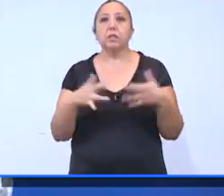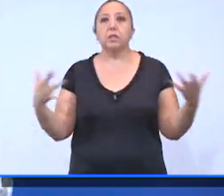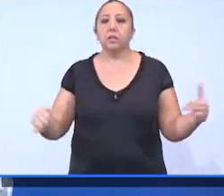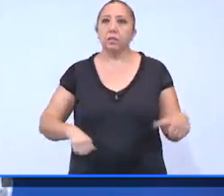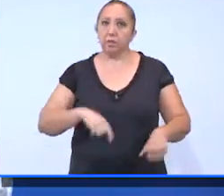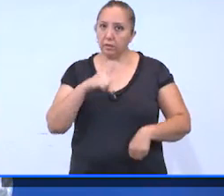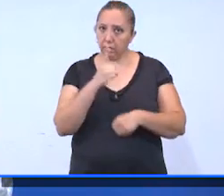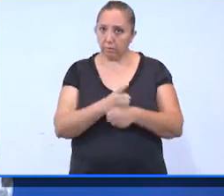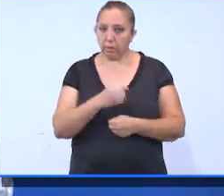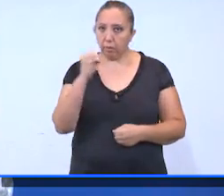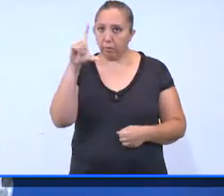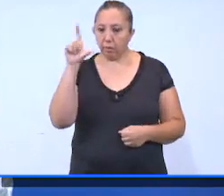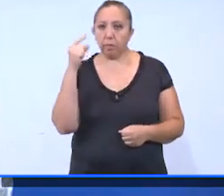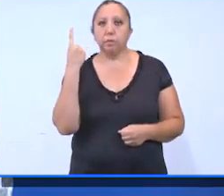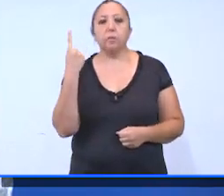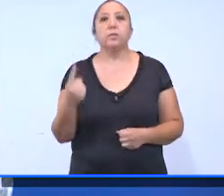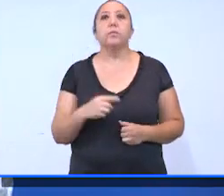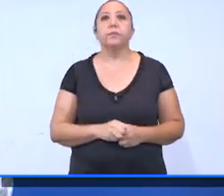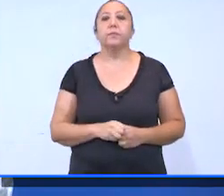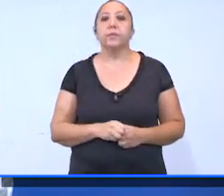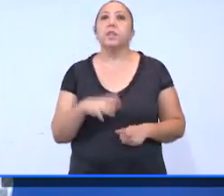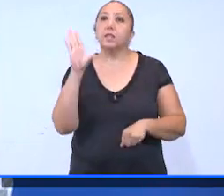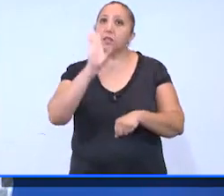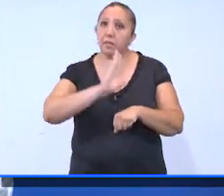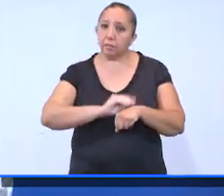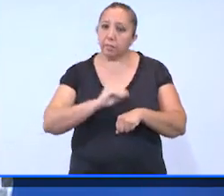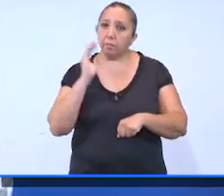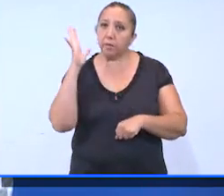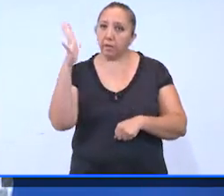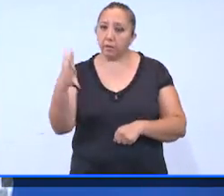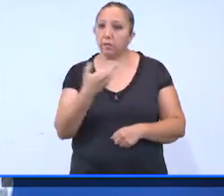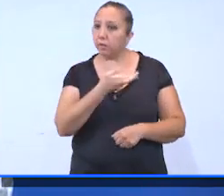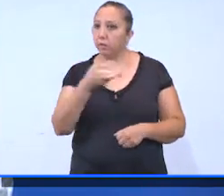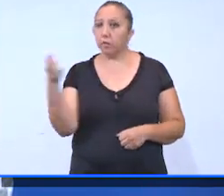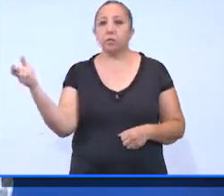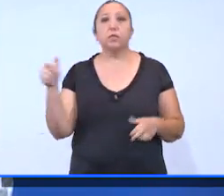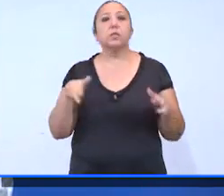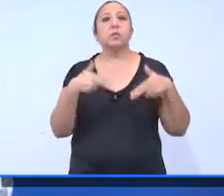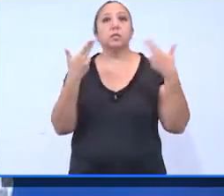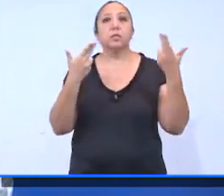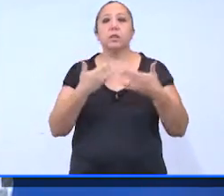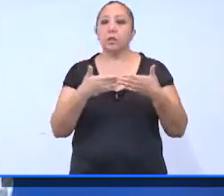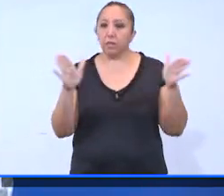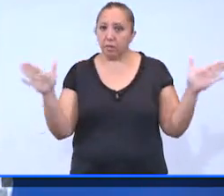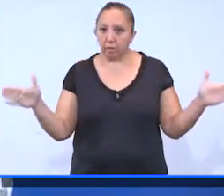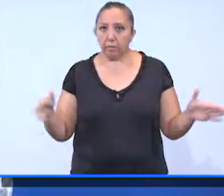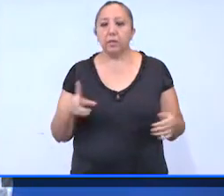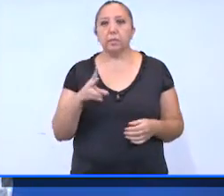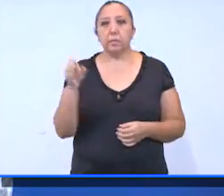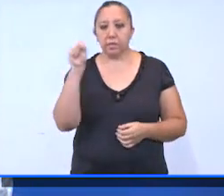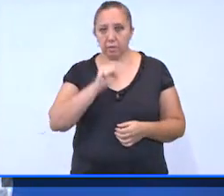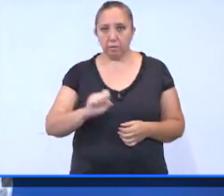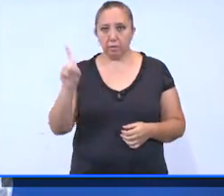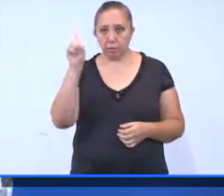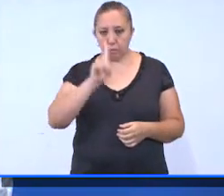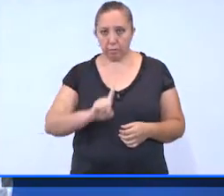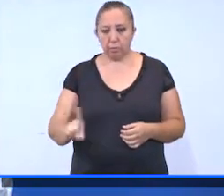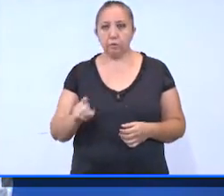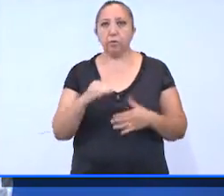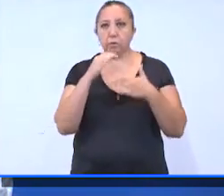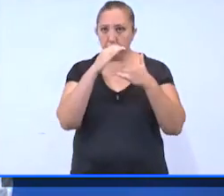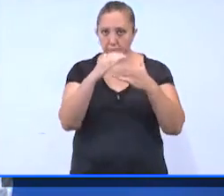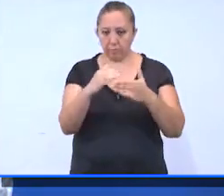siguientes actividades de la Ola 1. Se permitirá que los restaurantes y comercios abran también los sábados y los domingos con las